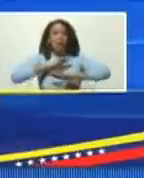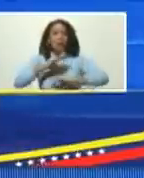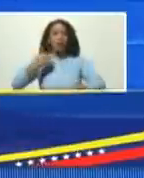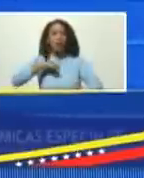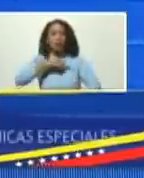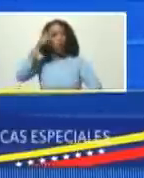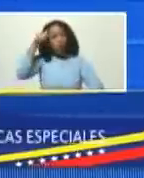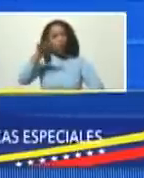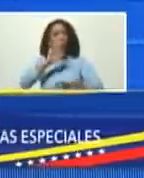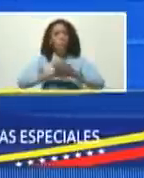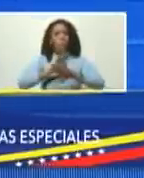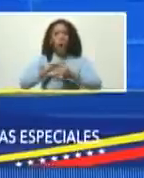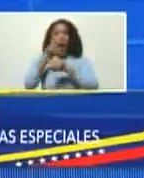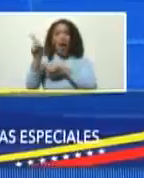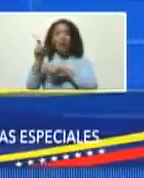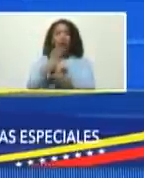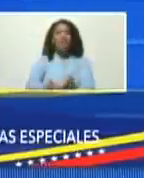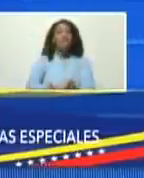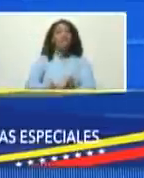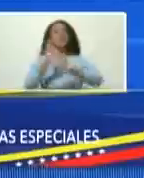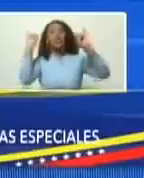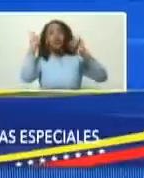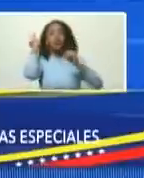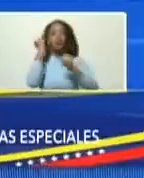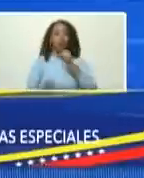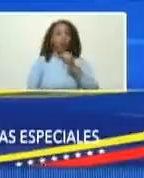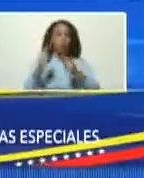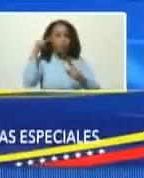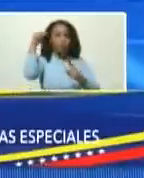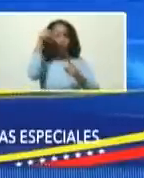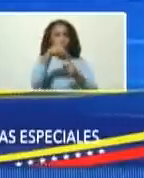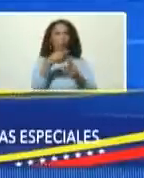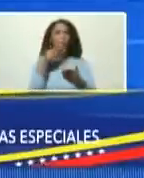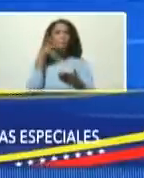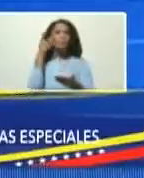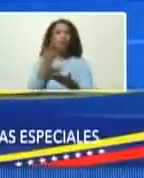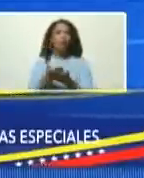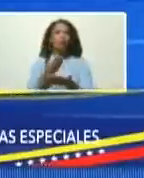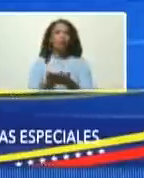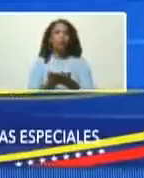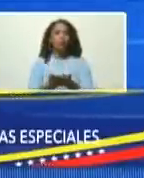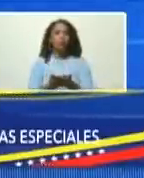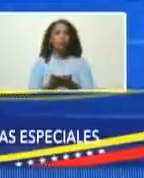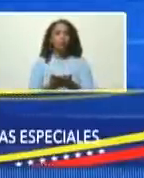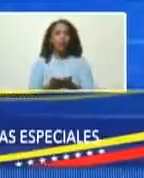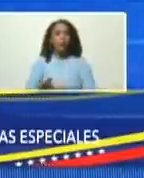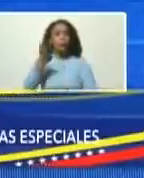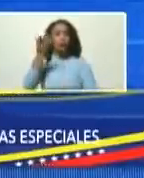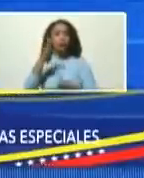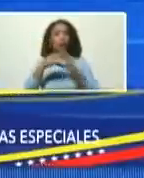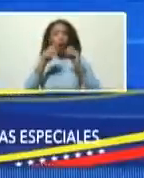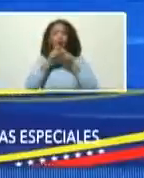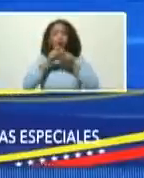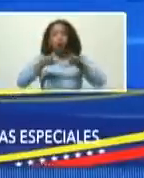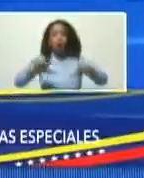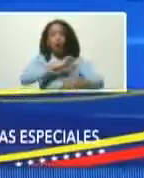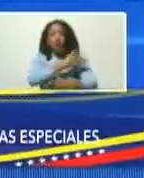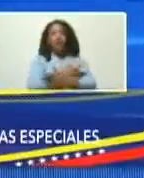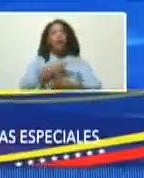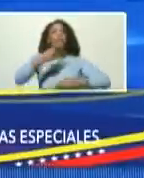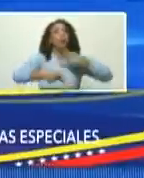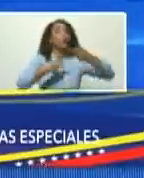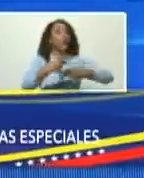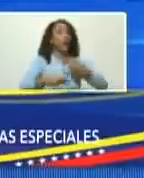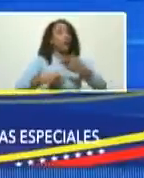pueblo, porque ese es el fin último, el objetivo, propósito, esencial de todo el despliegue de las fuerzas productivas que se